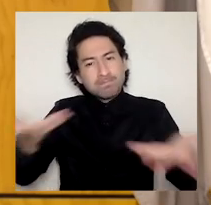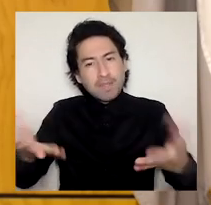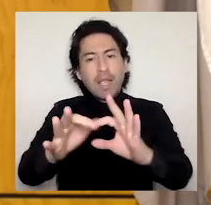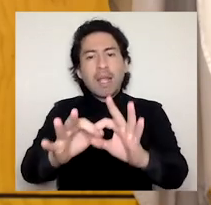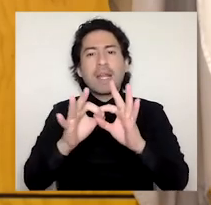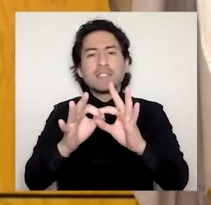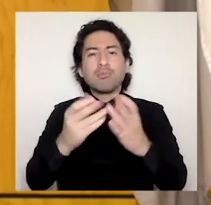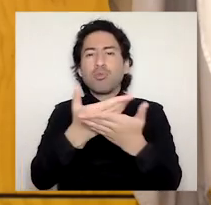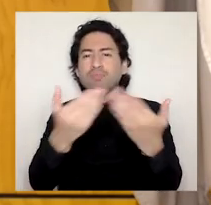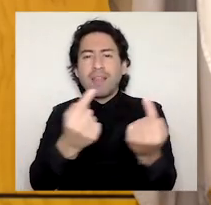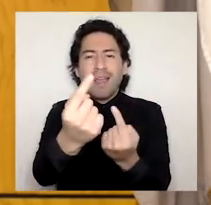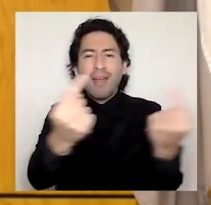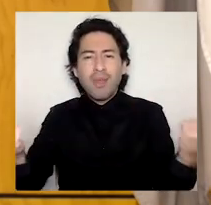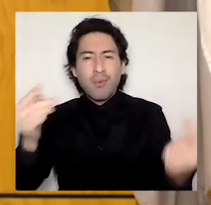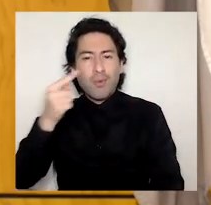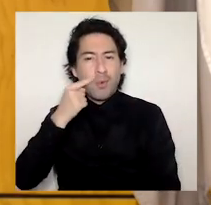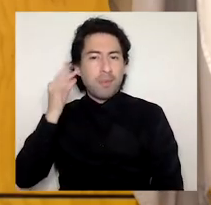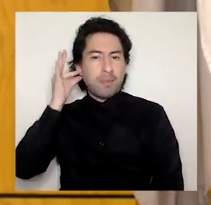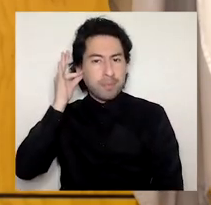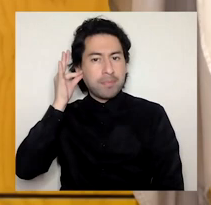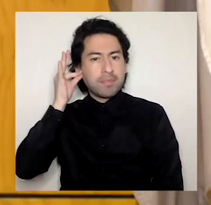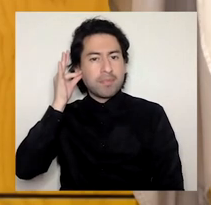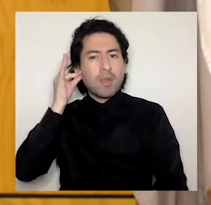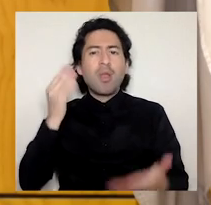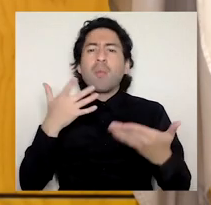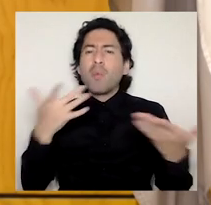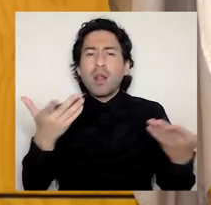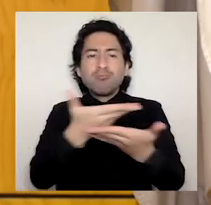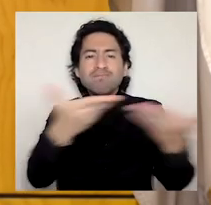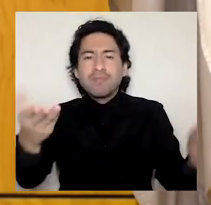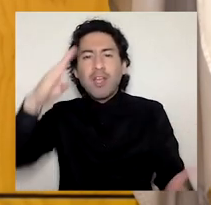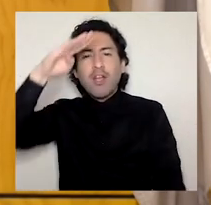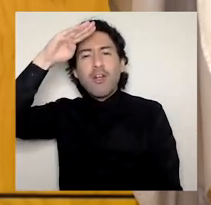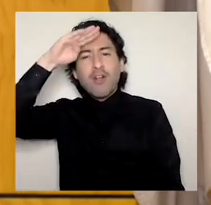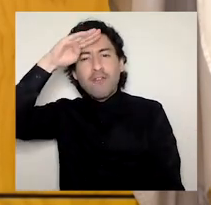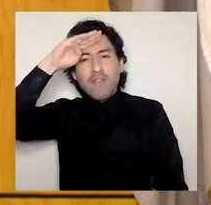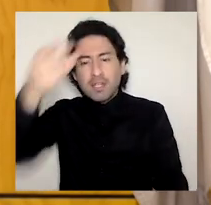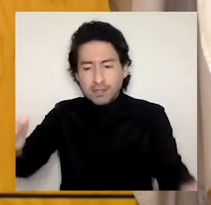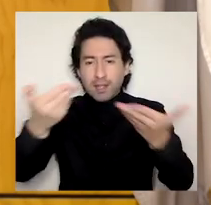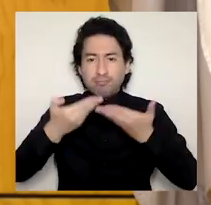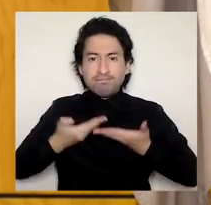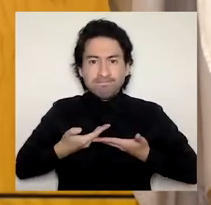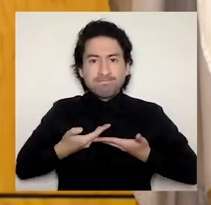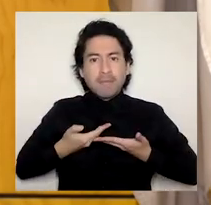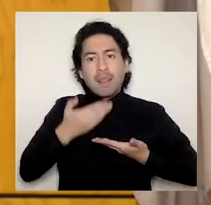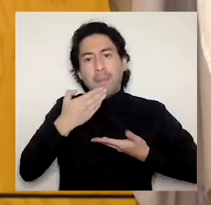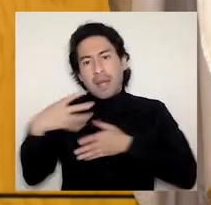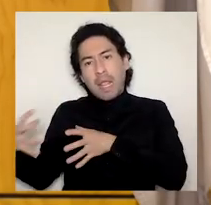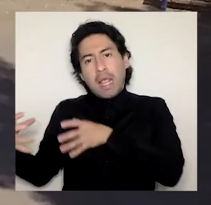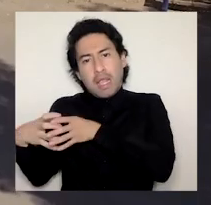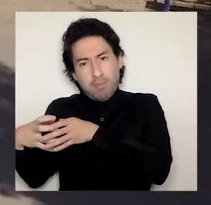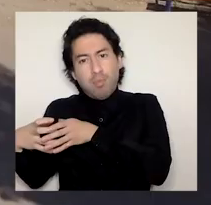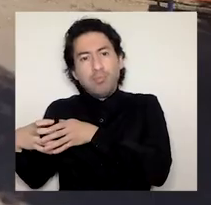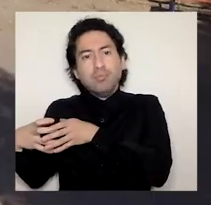que me brindan a mí y al equipo que me acompaña para conducir a nuestra querida Universidad del Bio